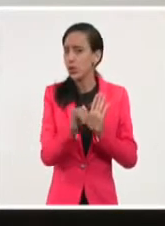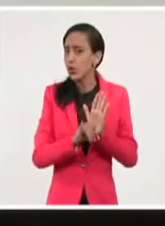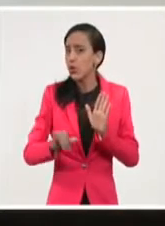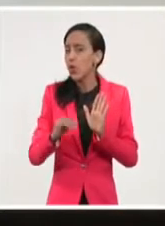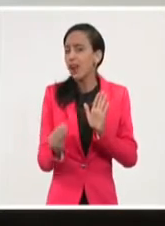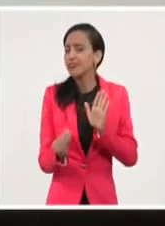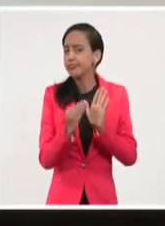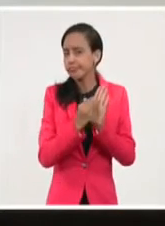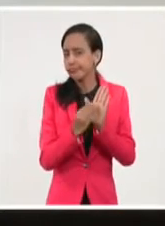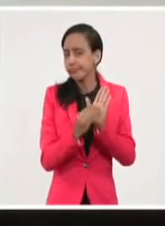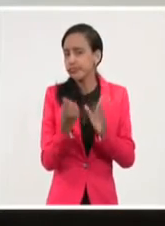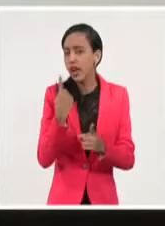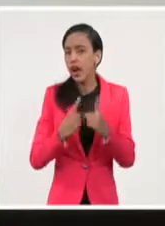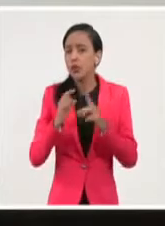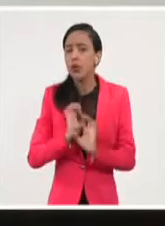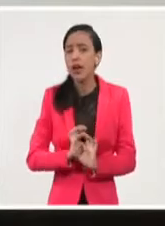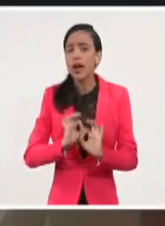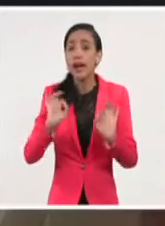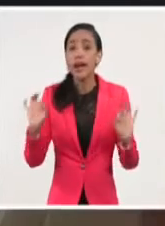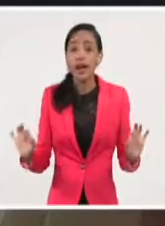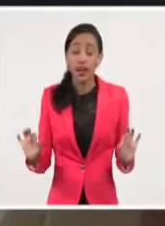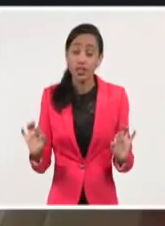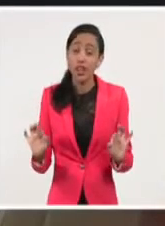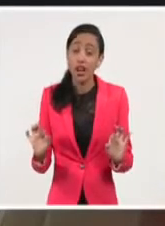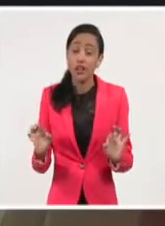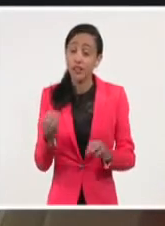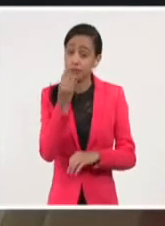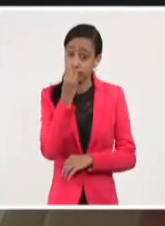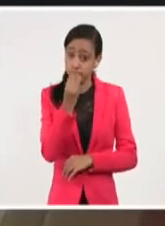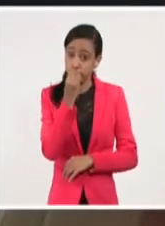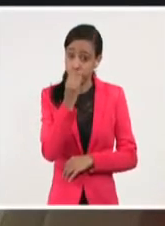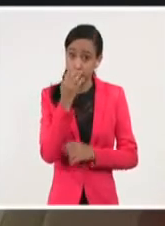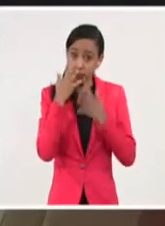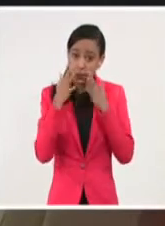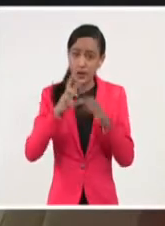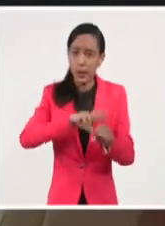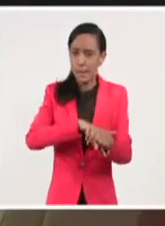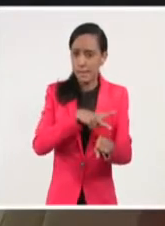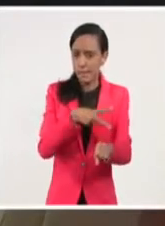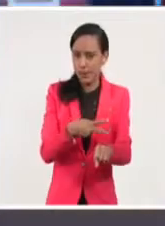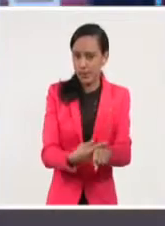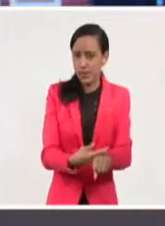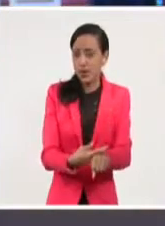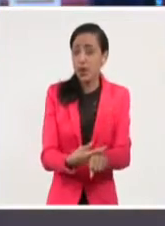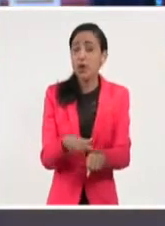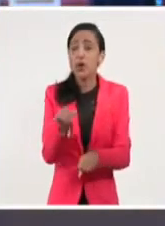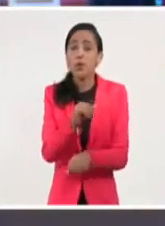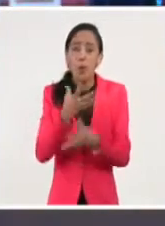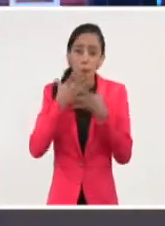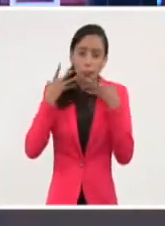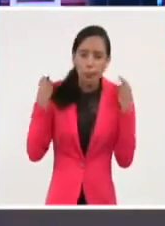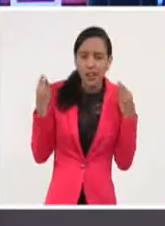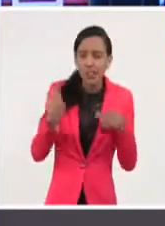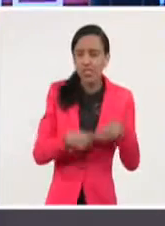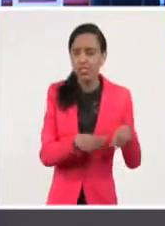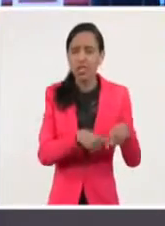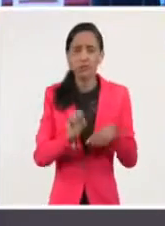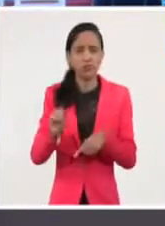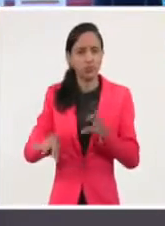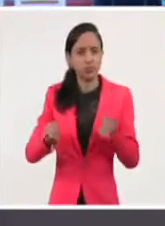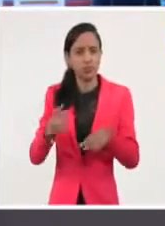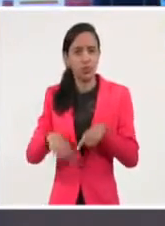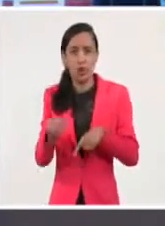precisiones relativas a la calidad e inocuidad de los alimentos, la prevención y reducción de las pérdidas y desperdicios de alimentos,